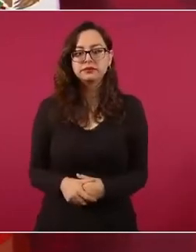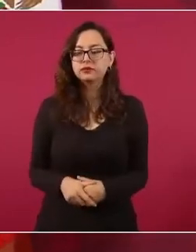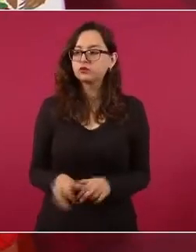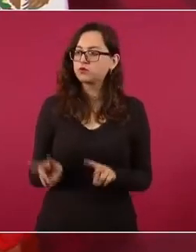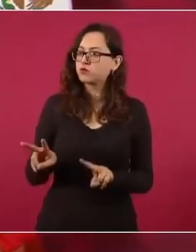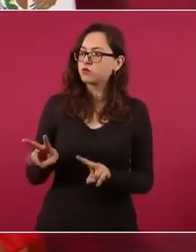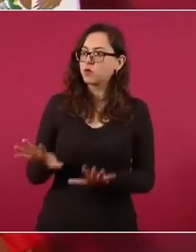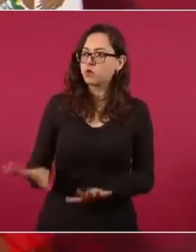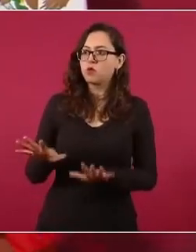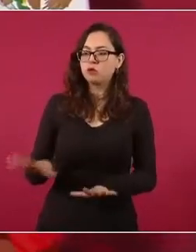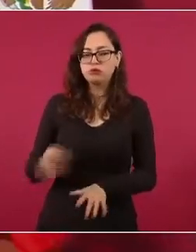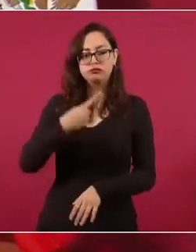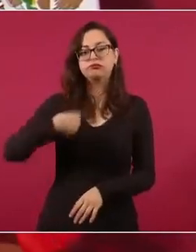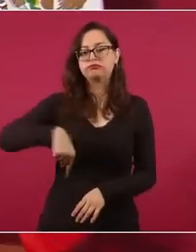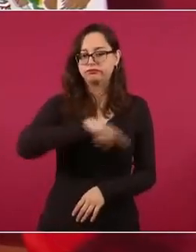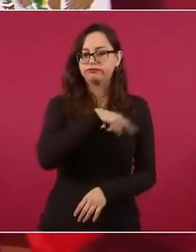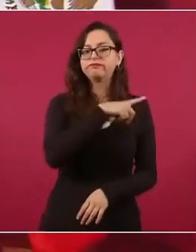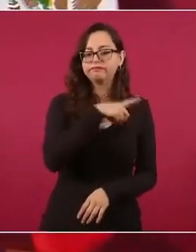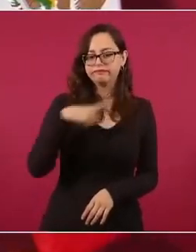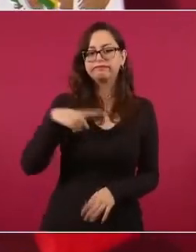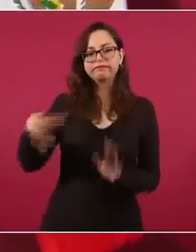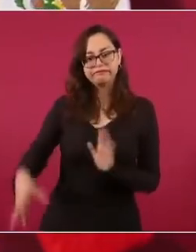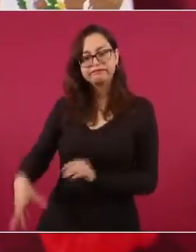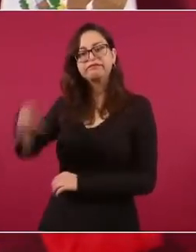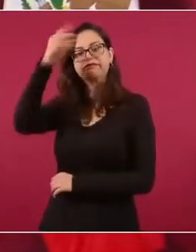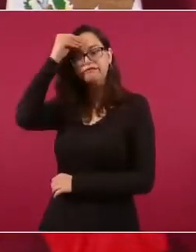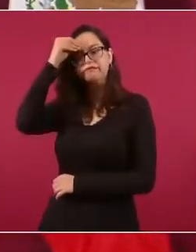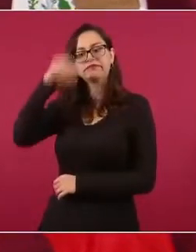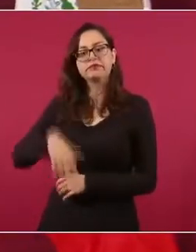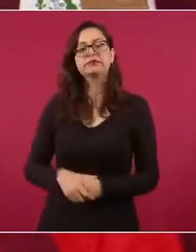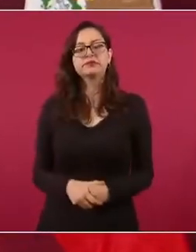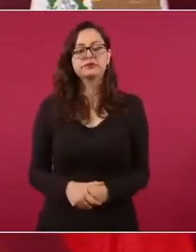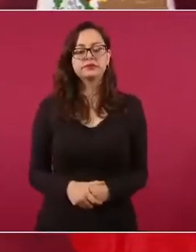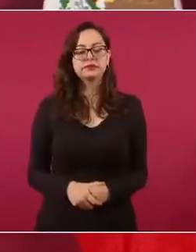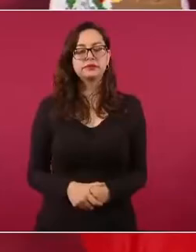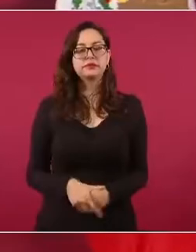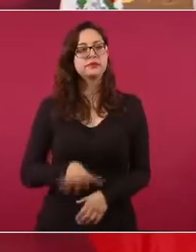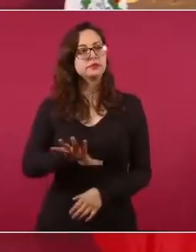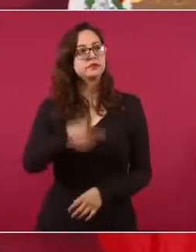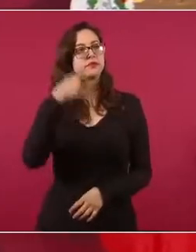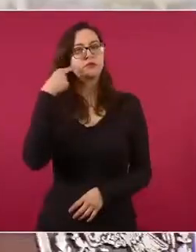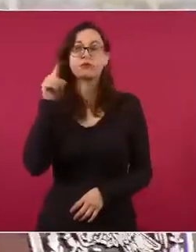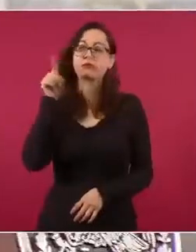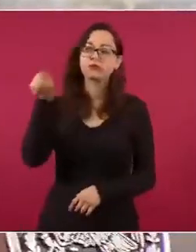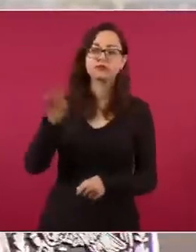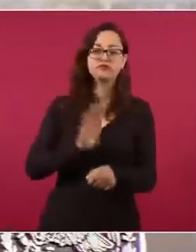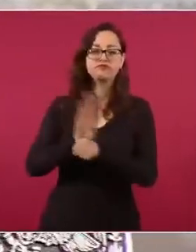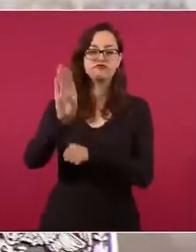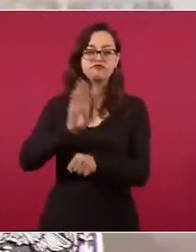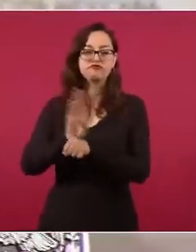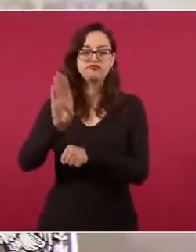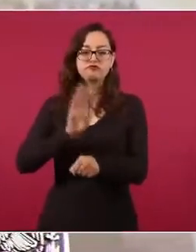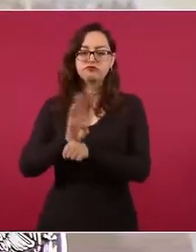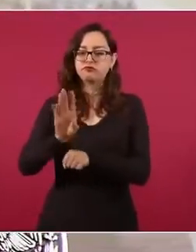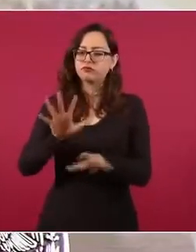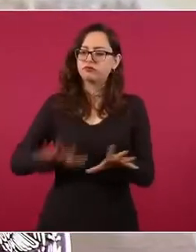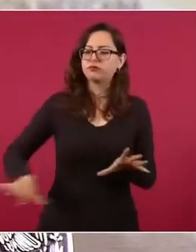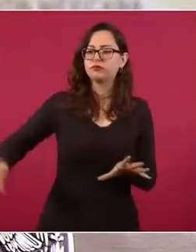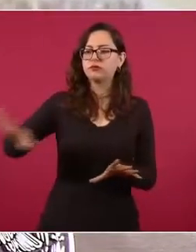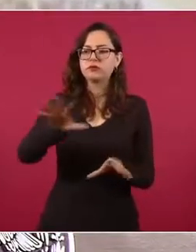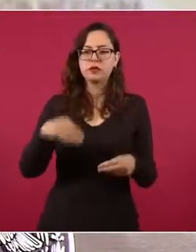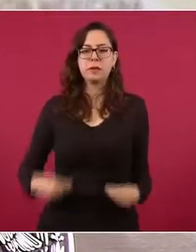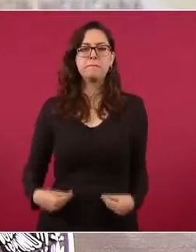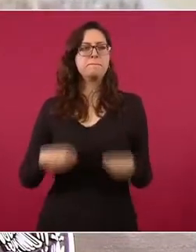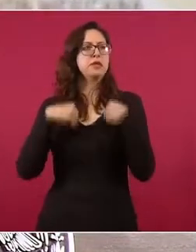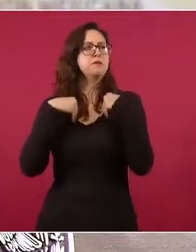Tienen en Brasil una población como de